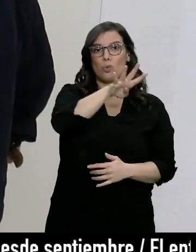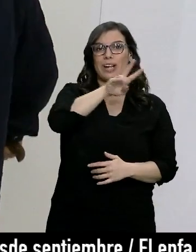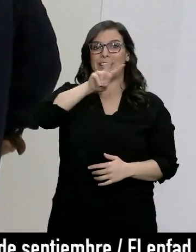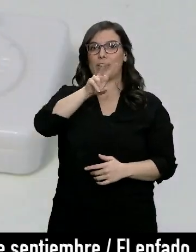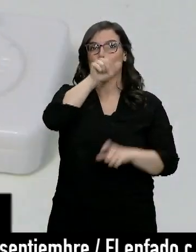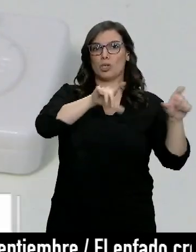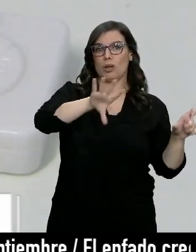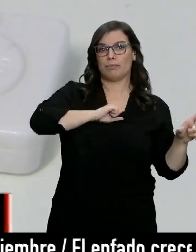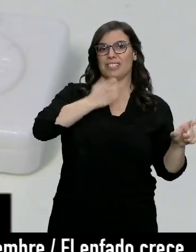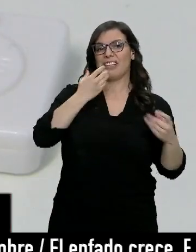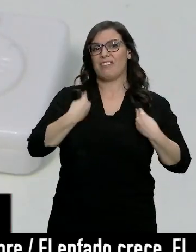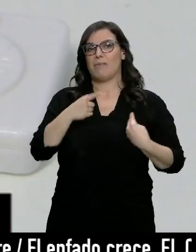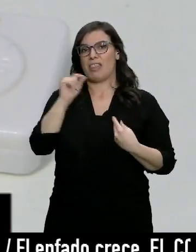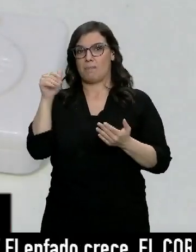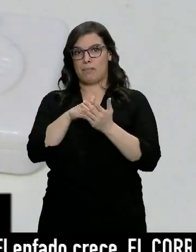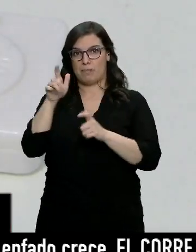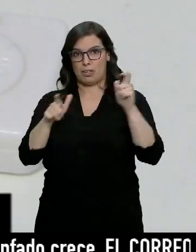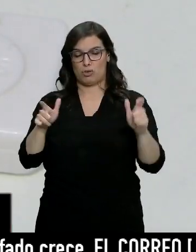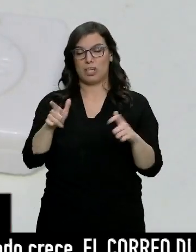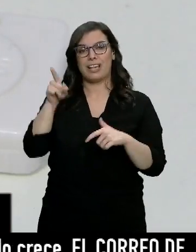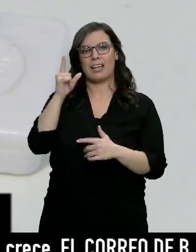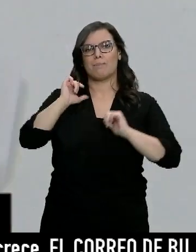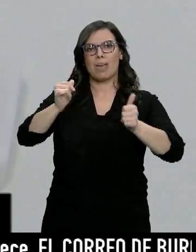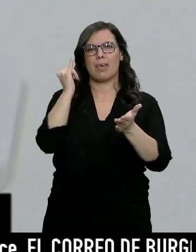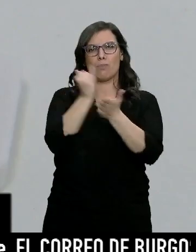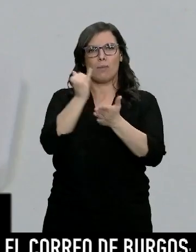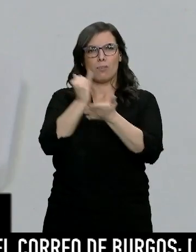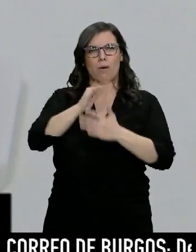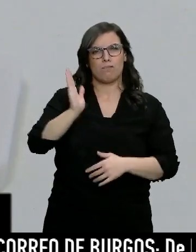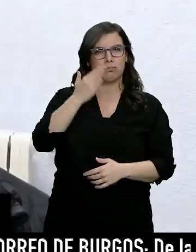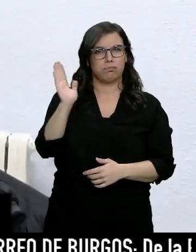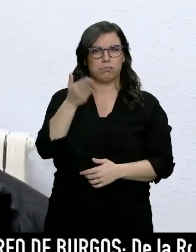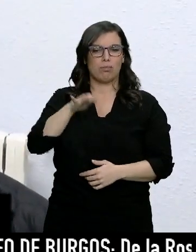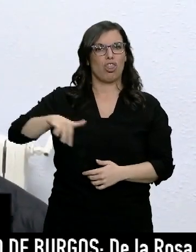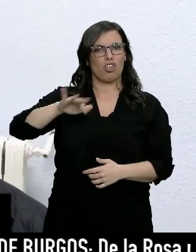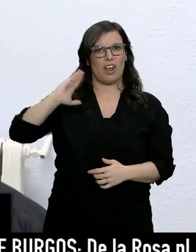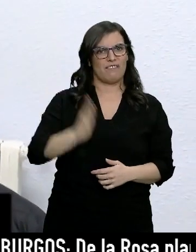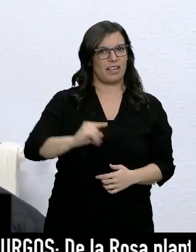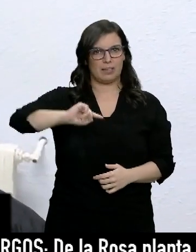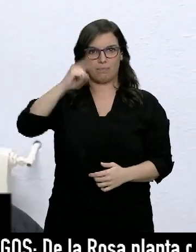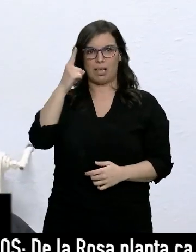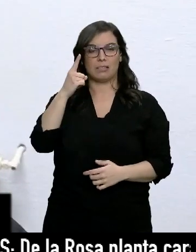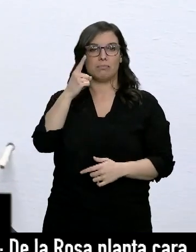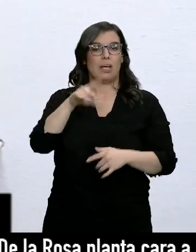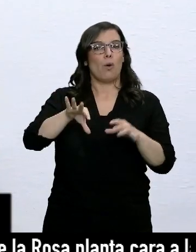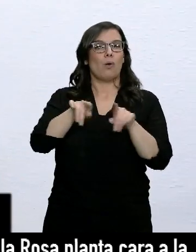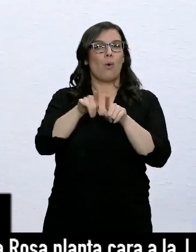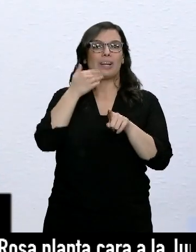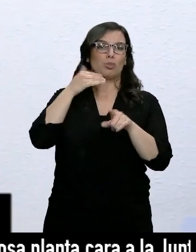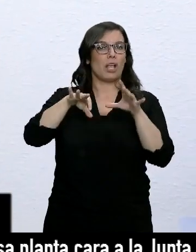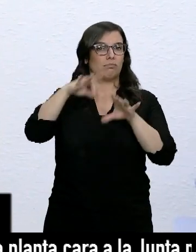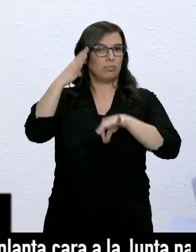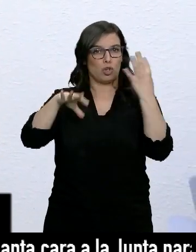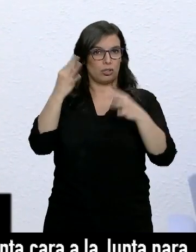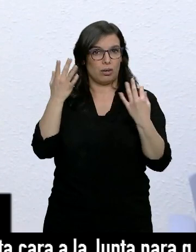.000 habitantes. Allí han comenzado los cribados masivos en las zonas más afectadas. Cribados aleatorios que se están realizando en el Hospital